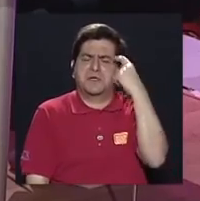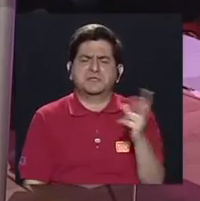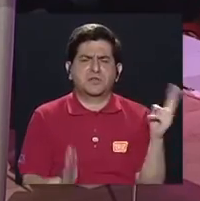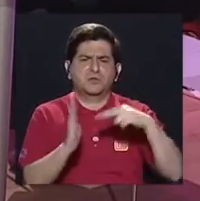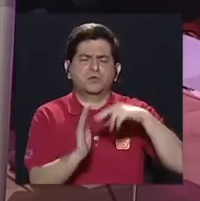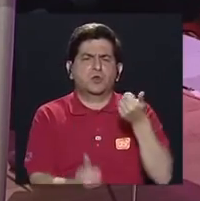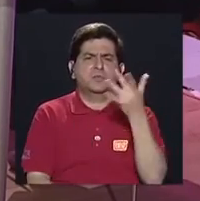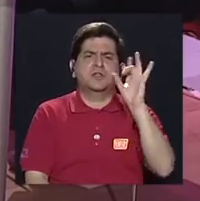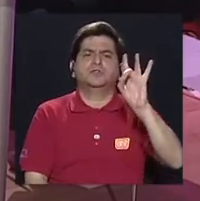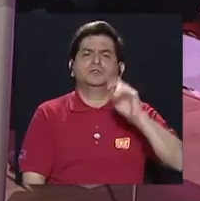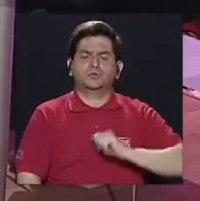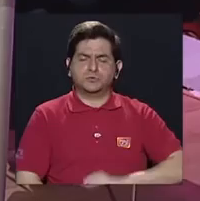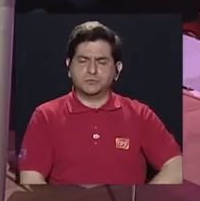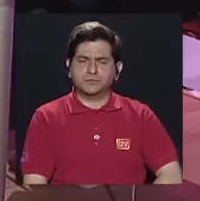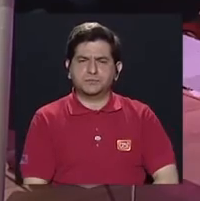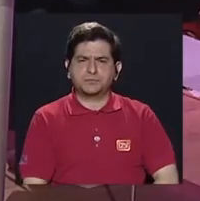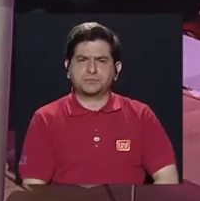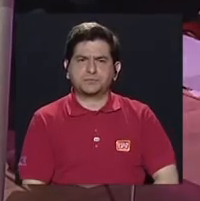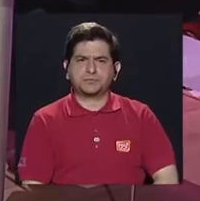2018.